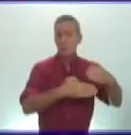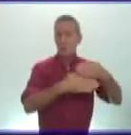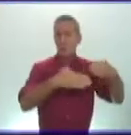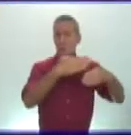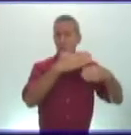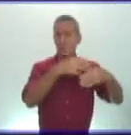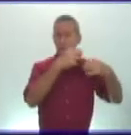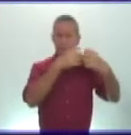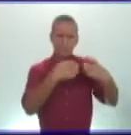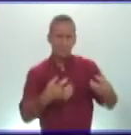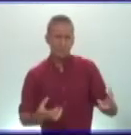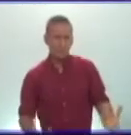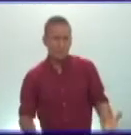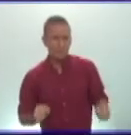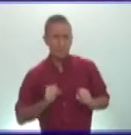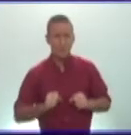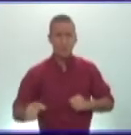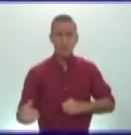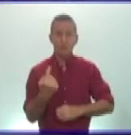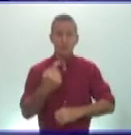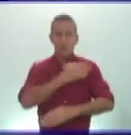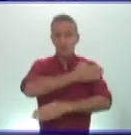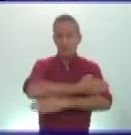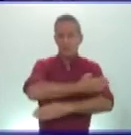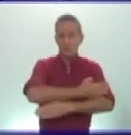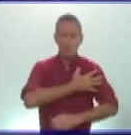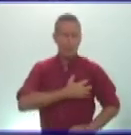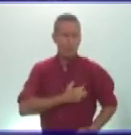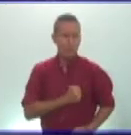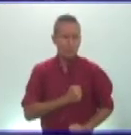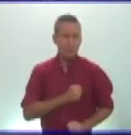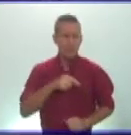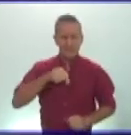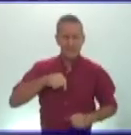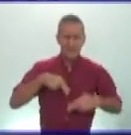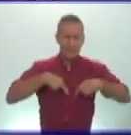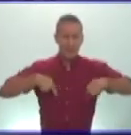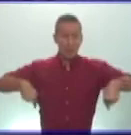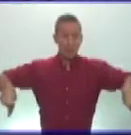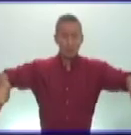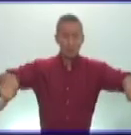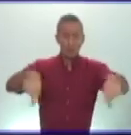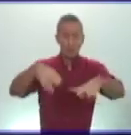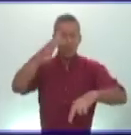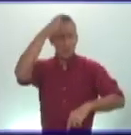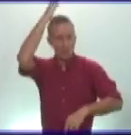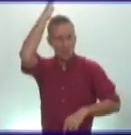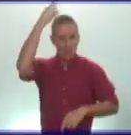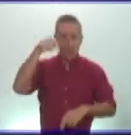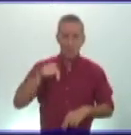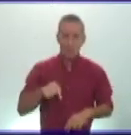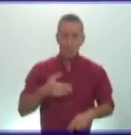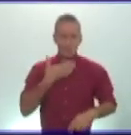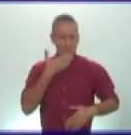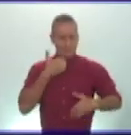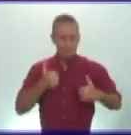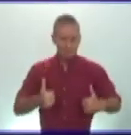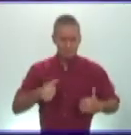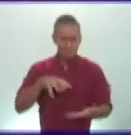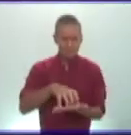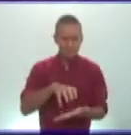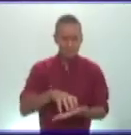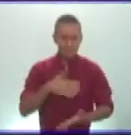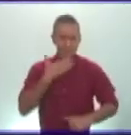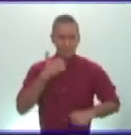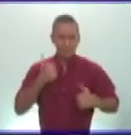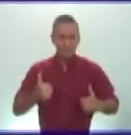pero el tipo también sabía construir y durante su gobierno se inauguró el coliseo romano el mejor lugar de roma para ir a ver peleas de gladiadores